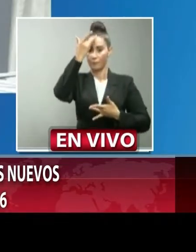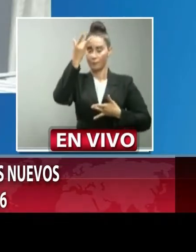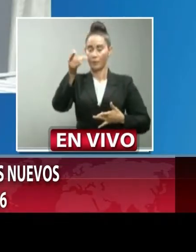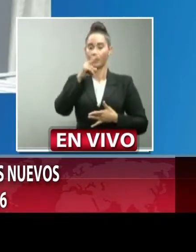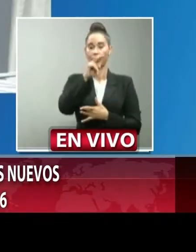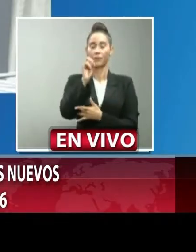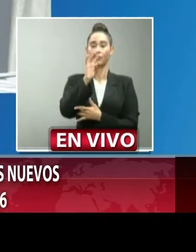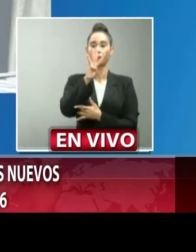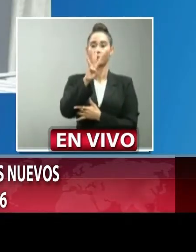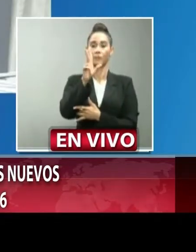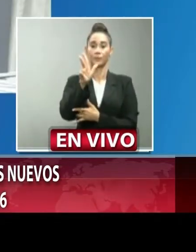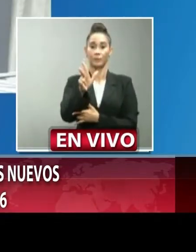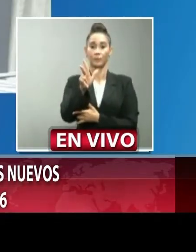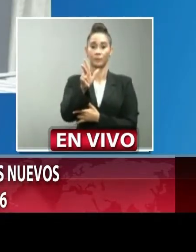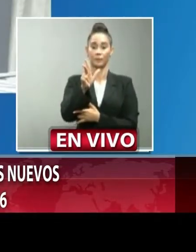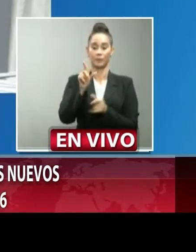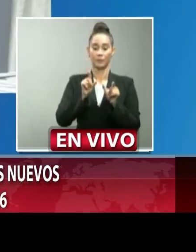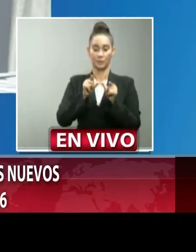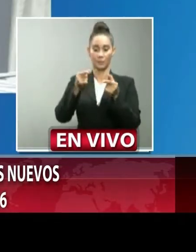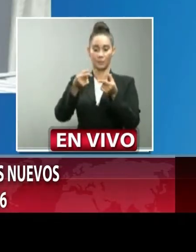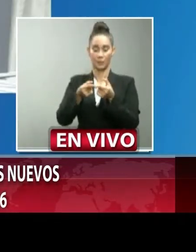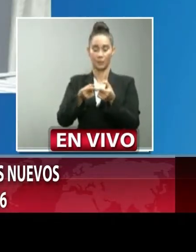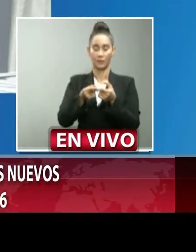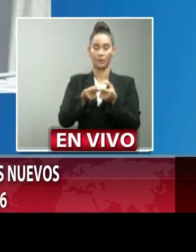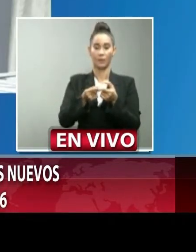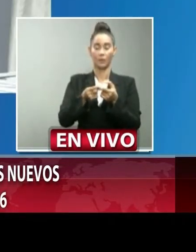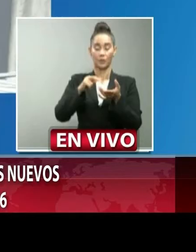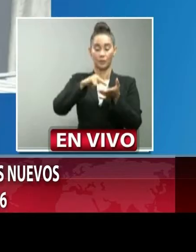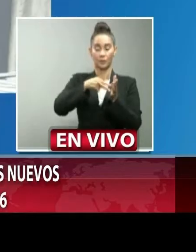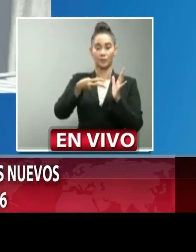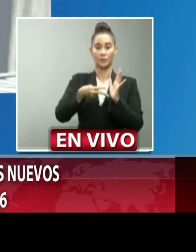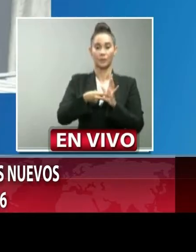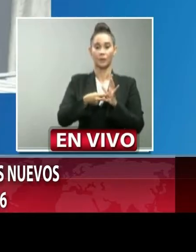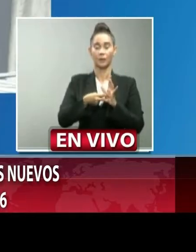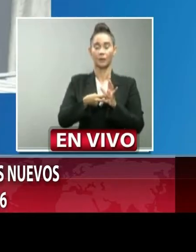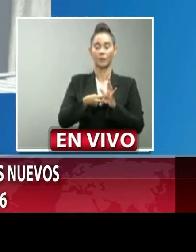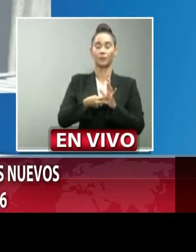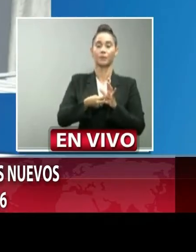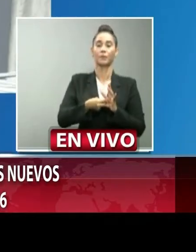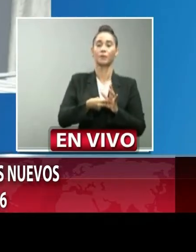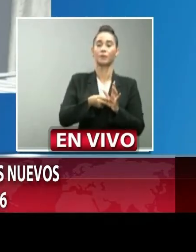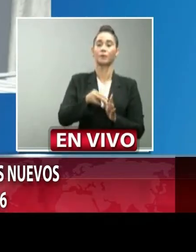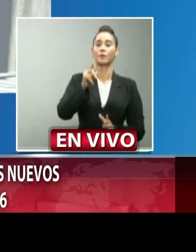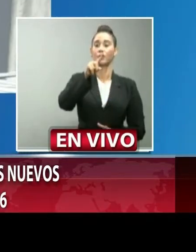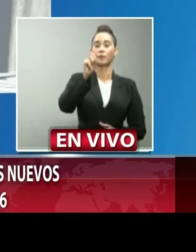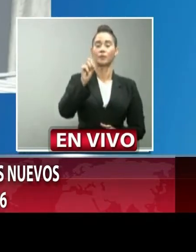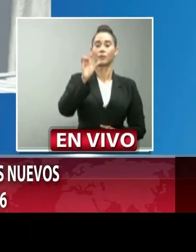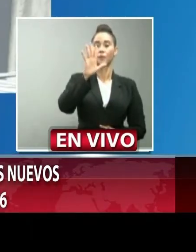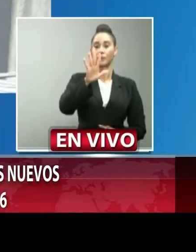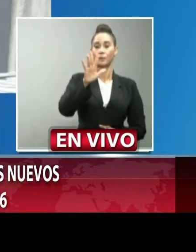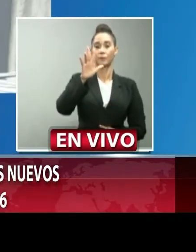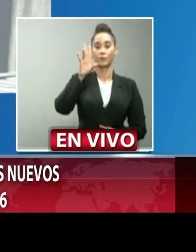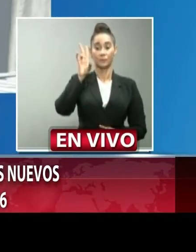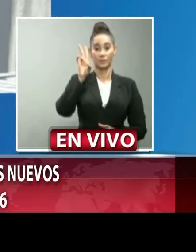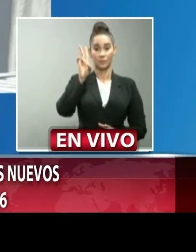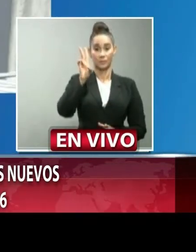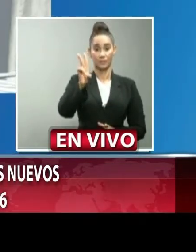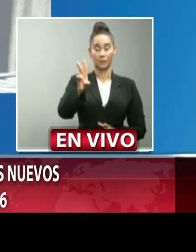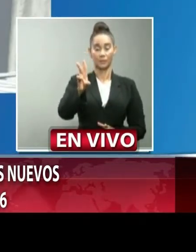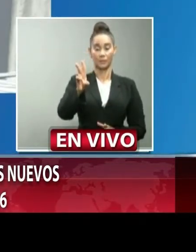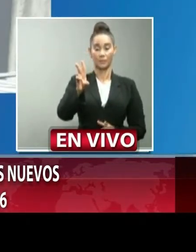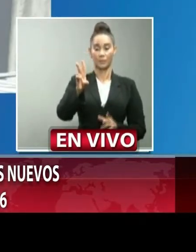los cuales 64.61% es decir 157